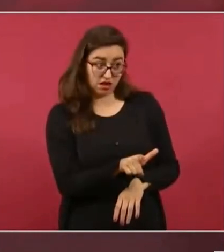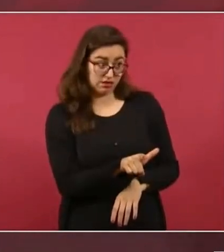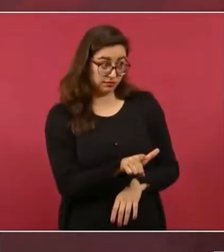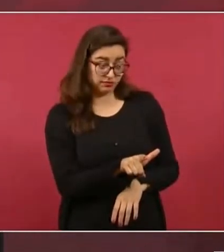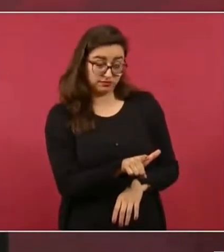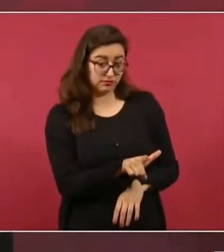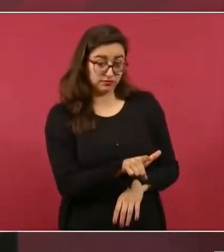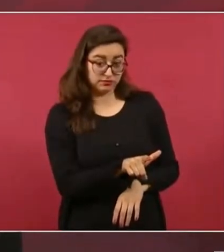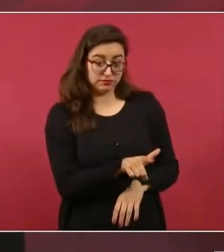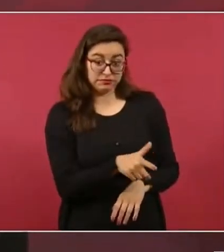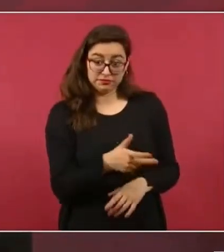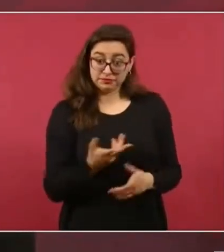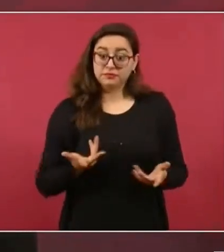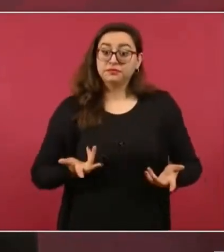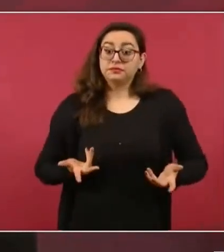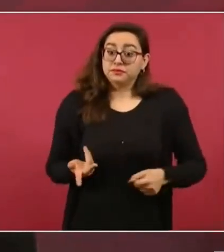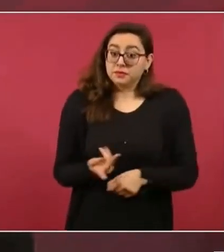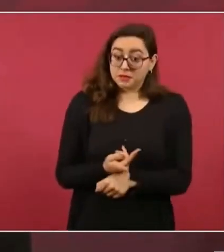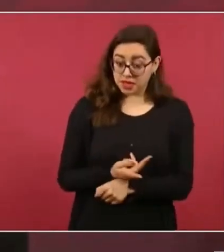ante eso,